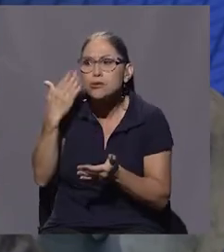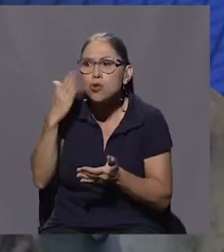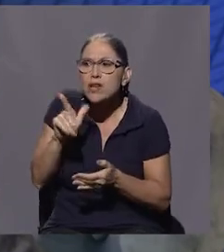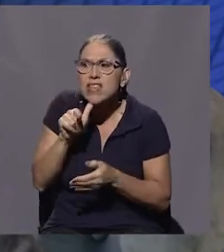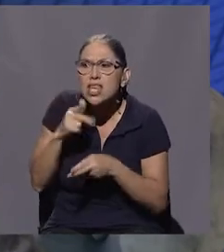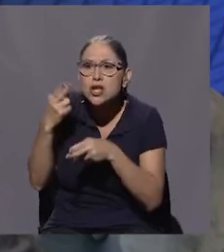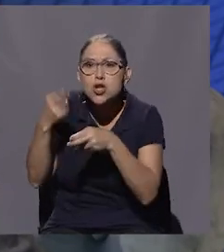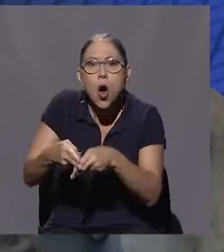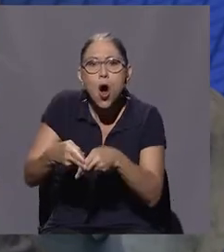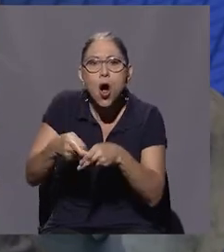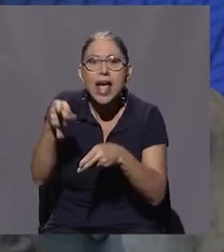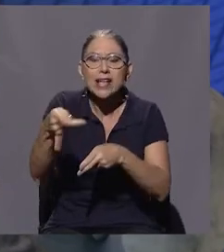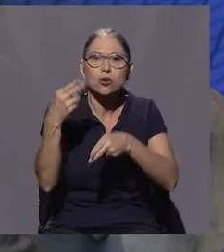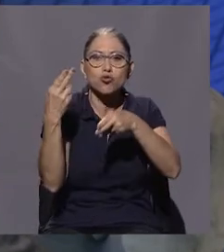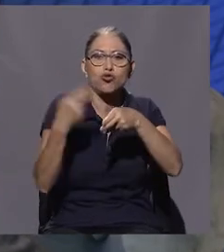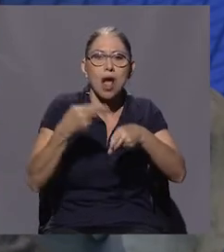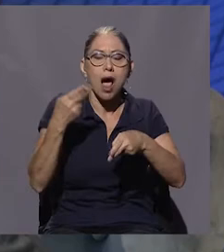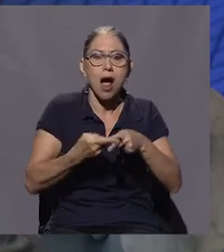se llama cobardía.